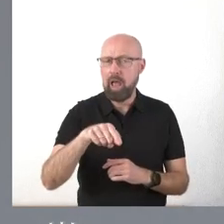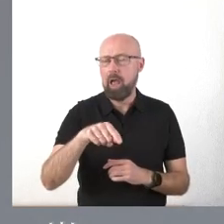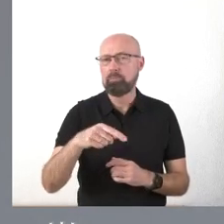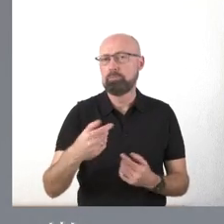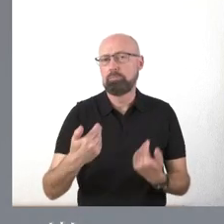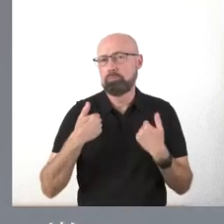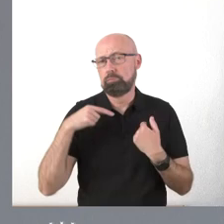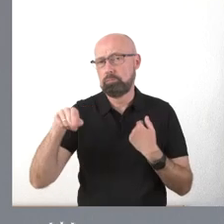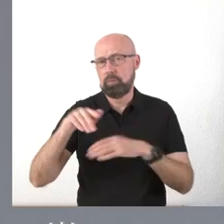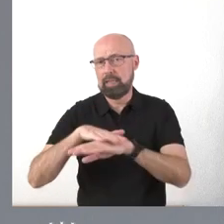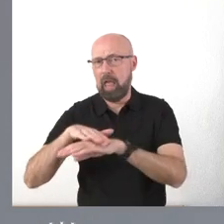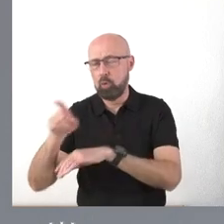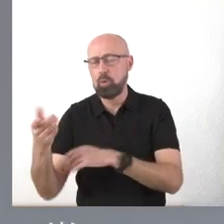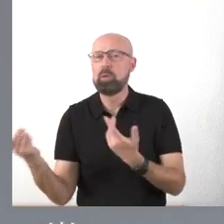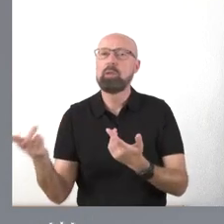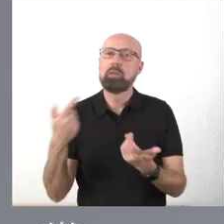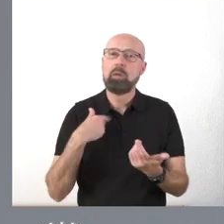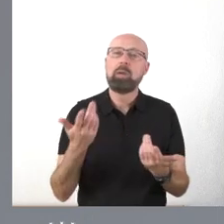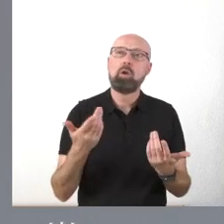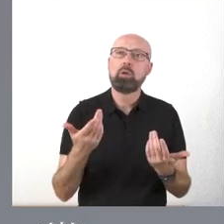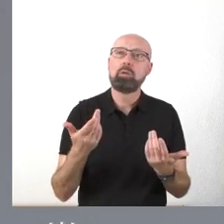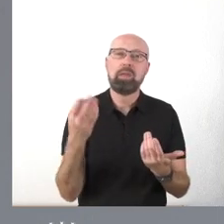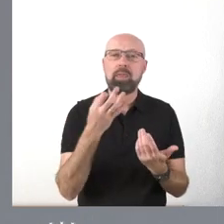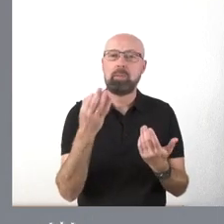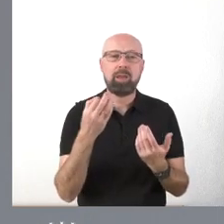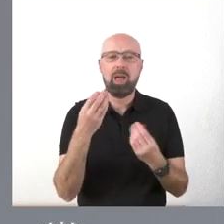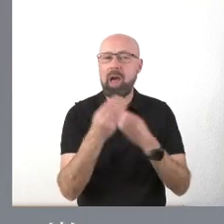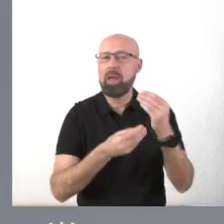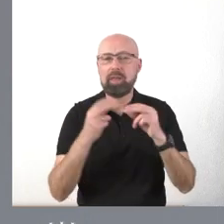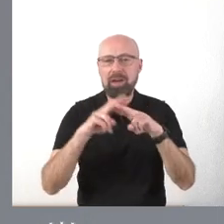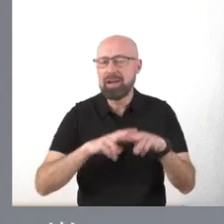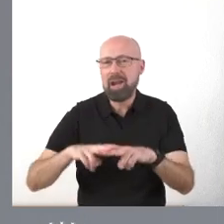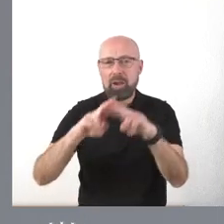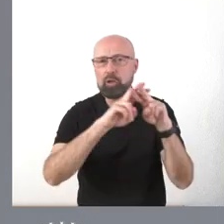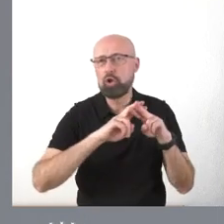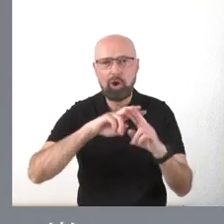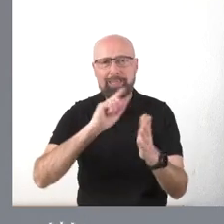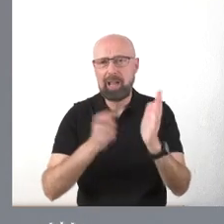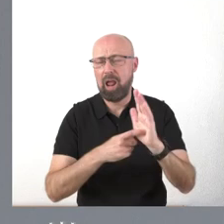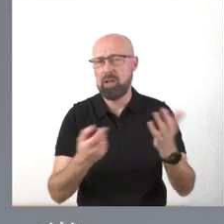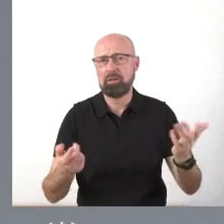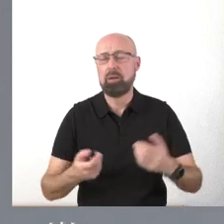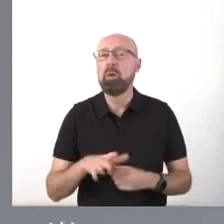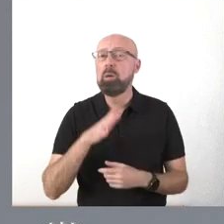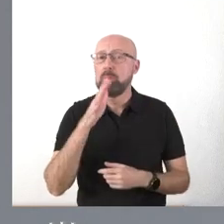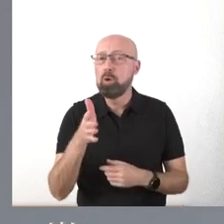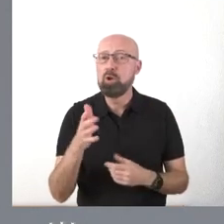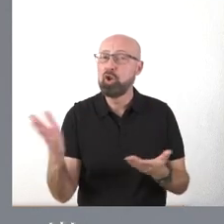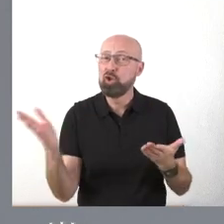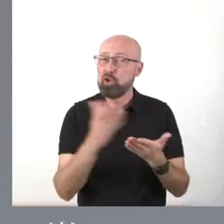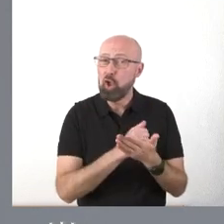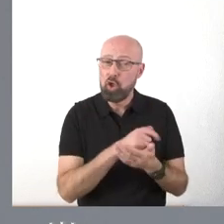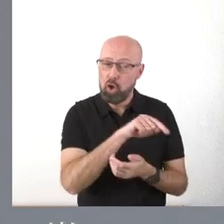una revisión integral. Porque todos, todos los yacimientos